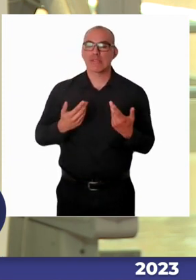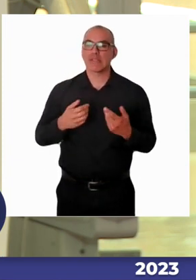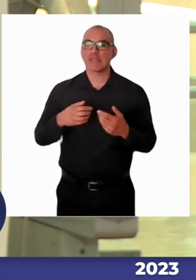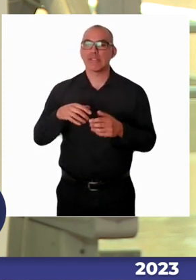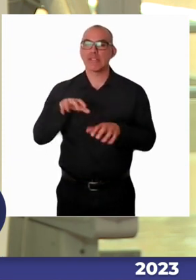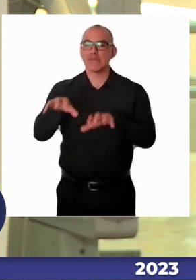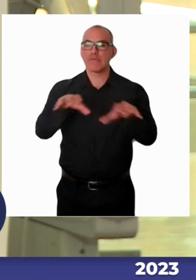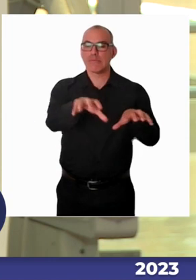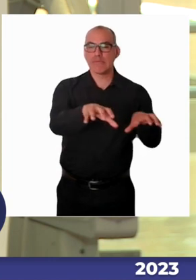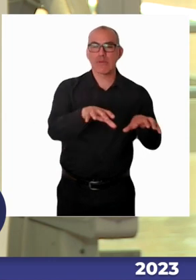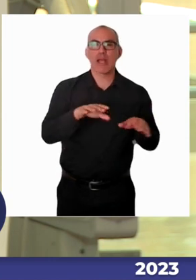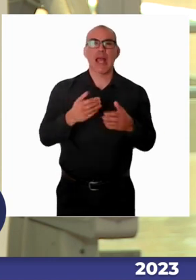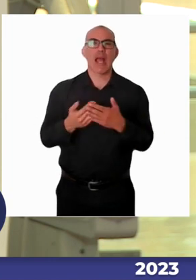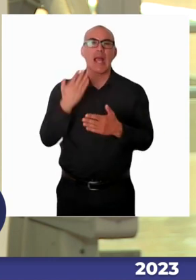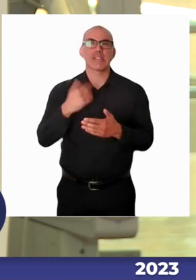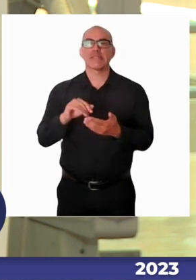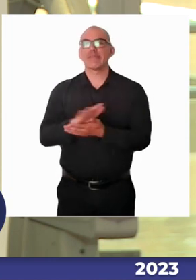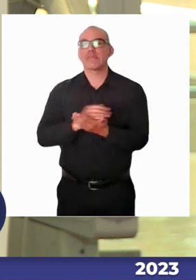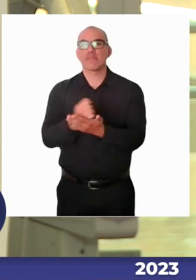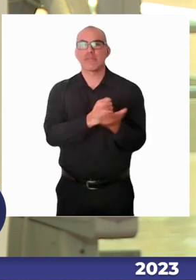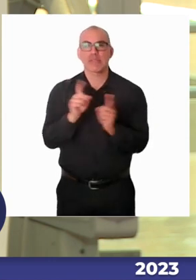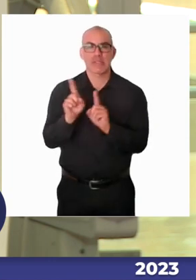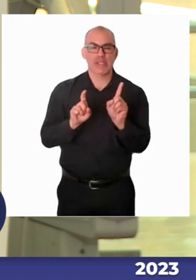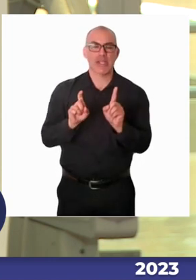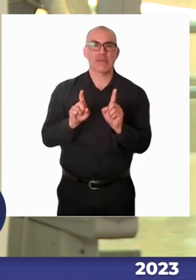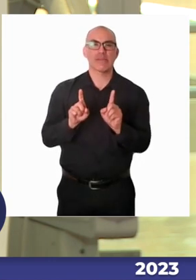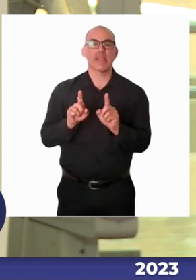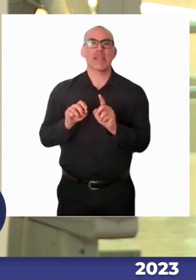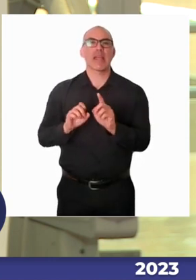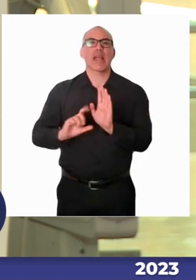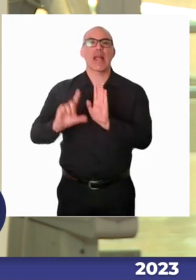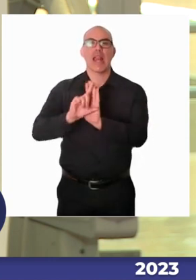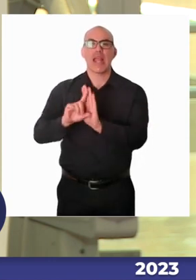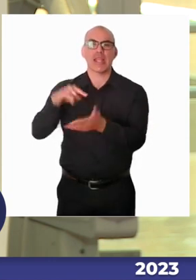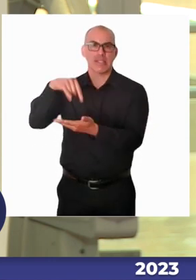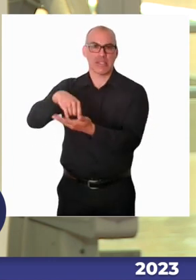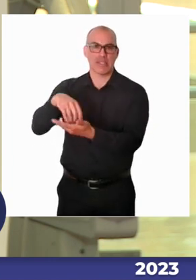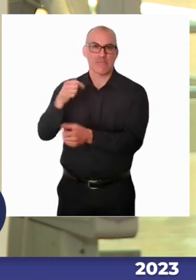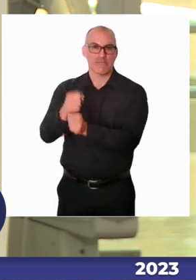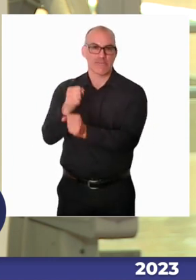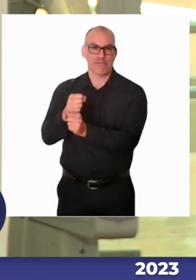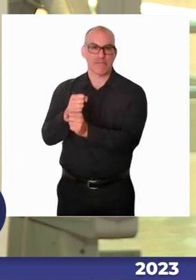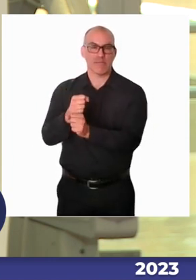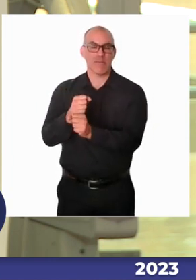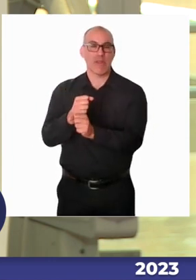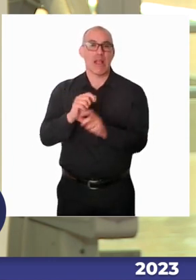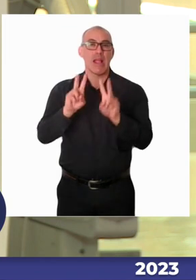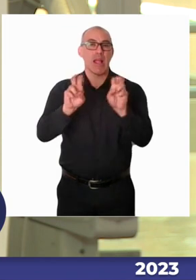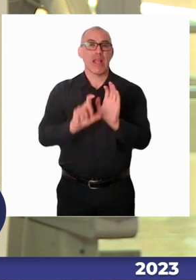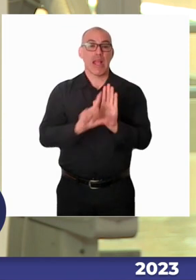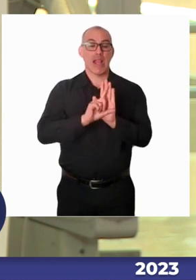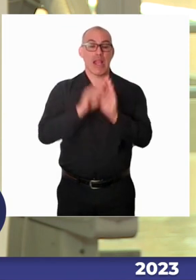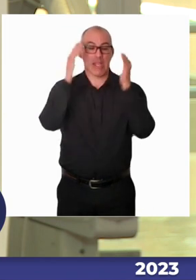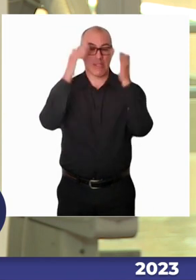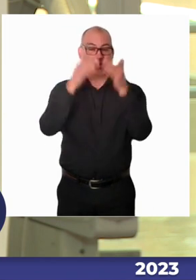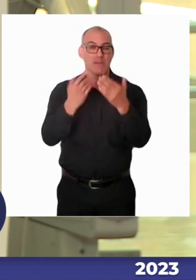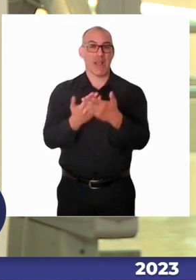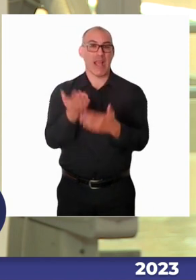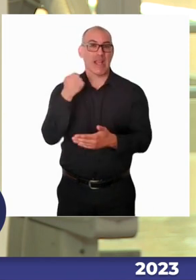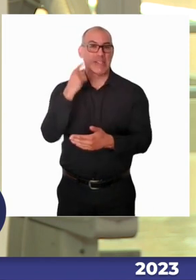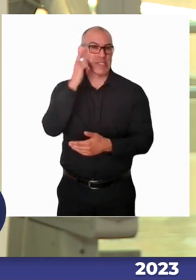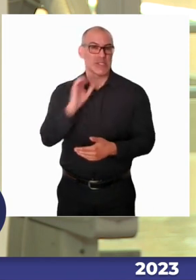cuesta avanzar, nosotros decimos que somos un país inclusivo, pero en realidad yo lo digo